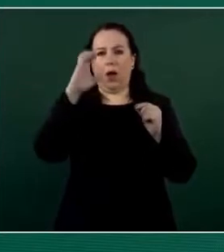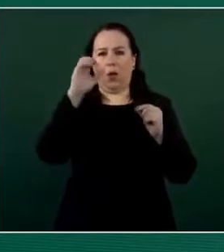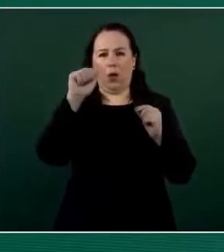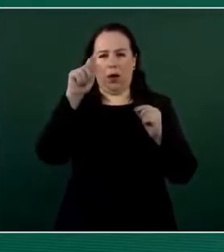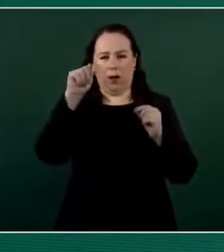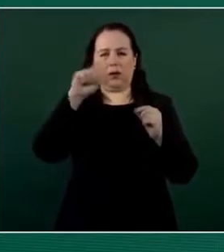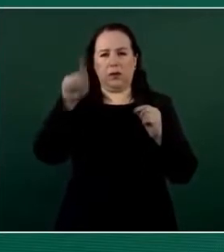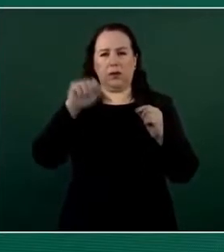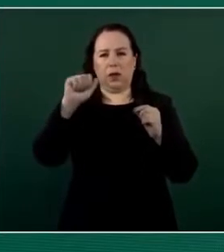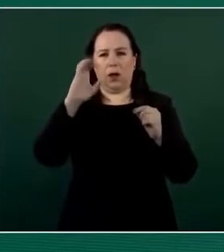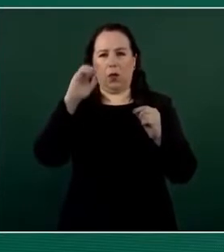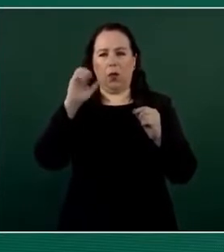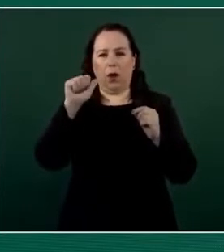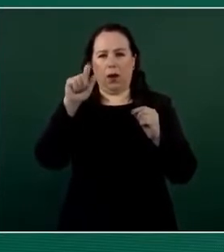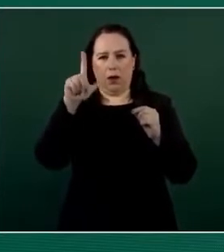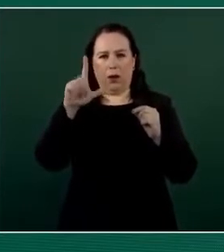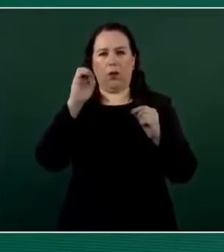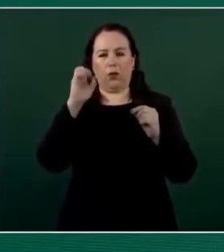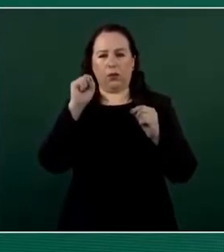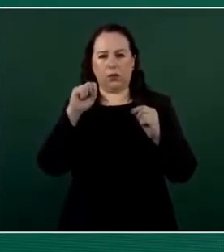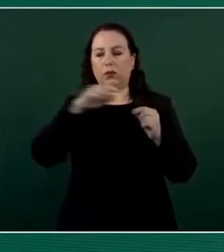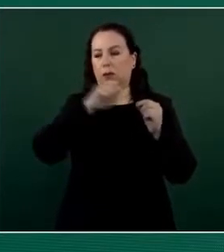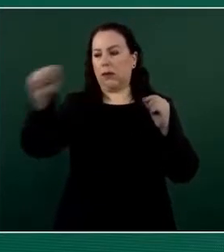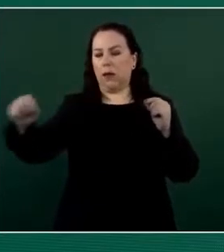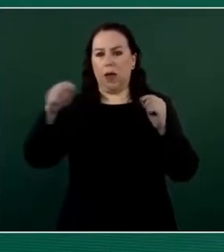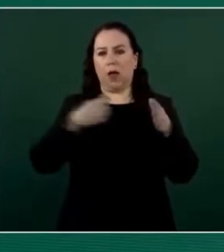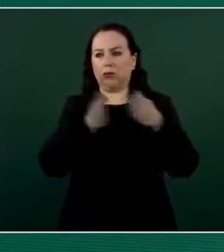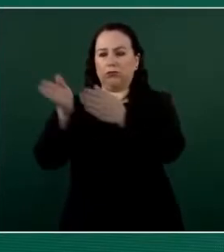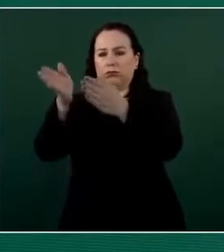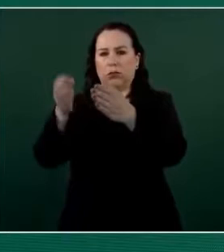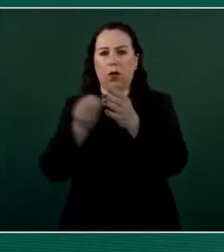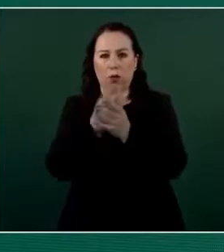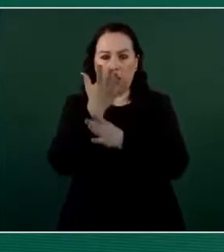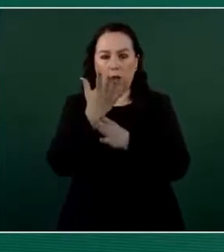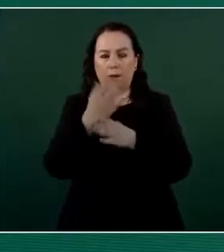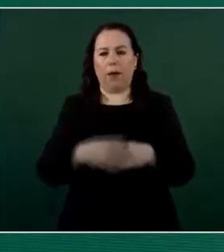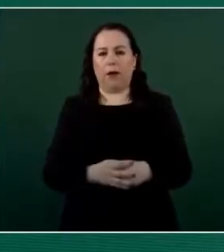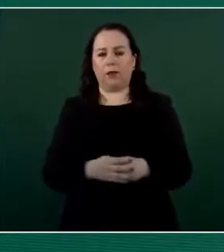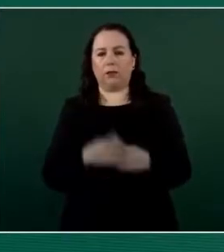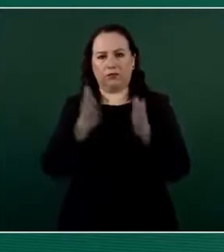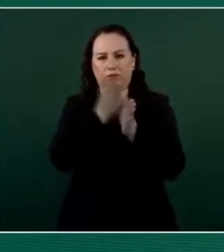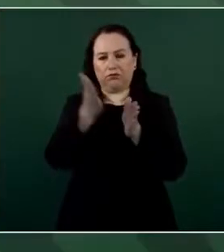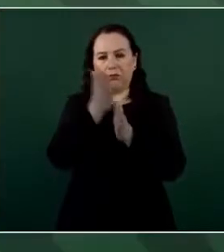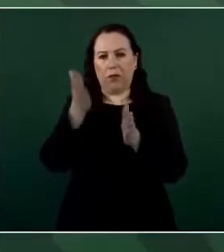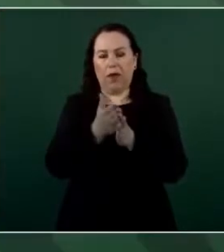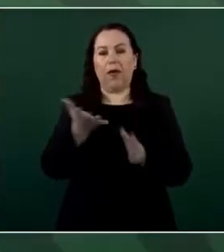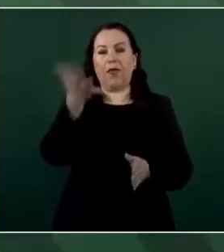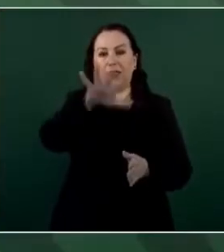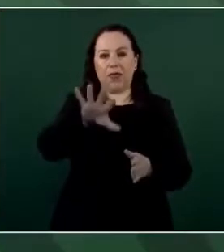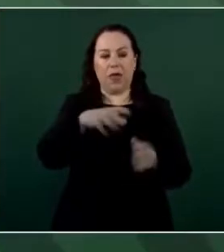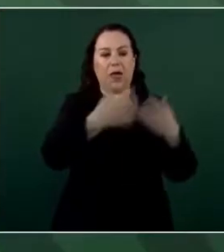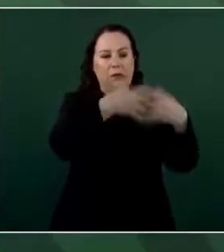El presidente López Obrador informó que a las 16 horas de este lunes se comunicará vía